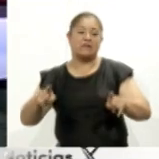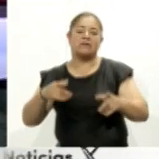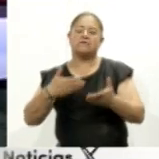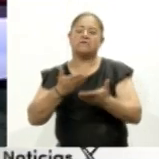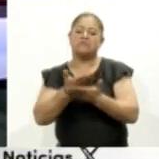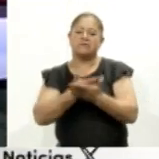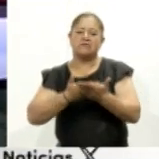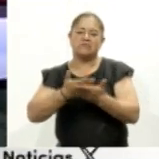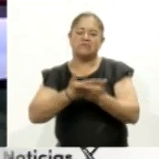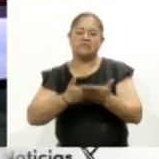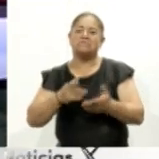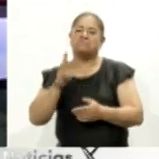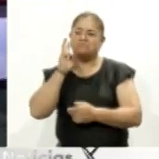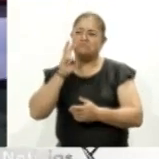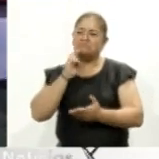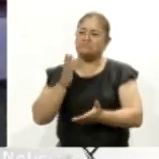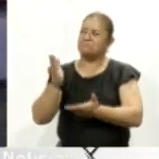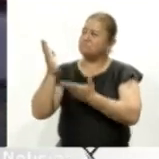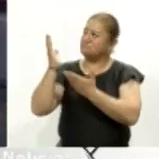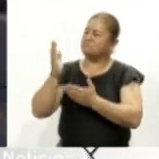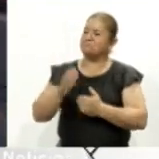aquí le tenemos los detalles